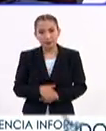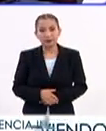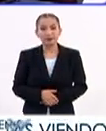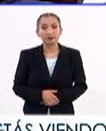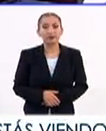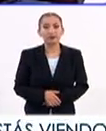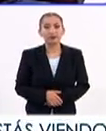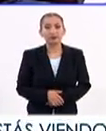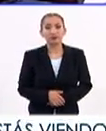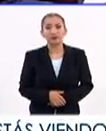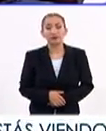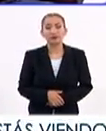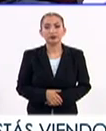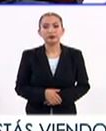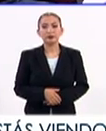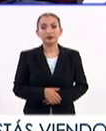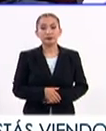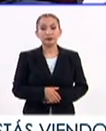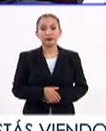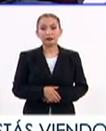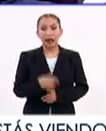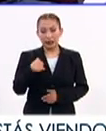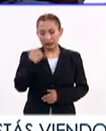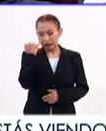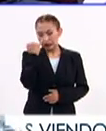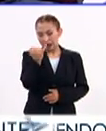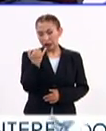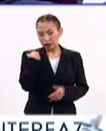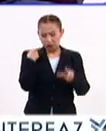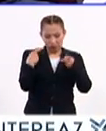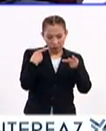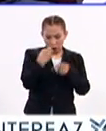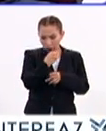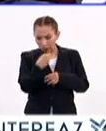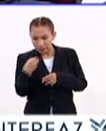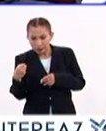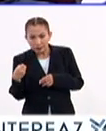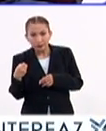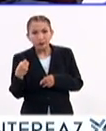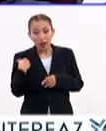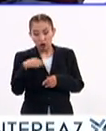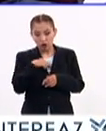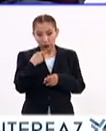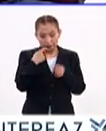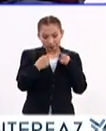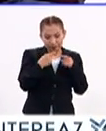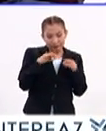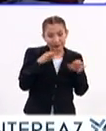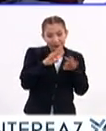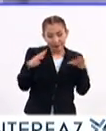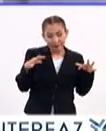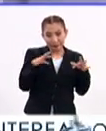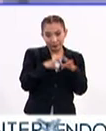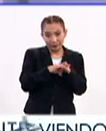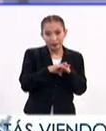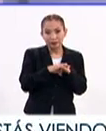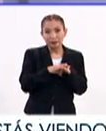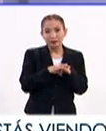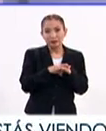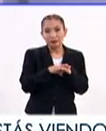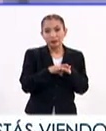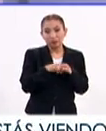Aquí tuvimos la idea, la organización de nosotras trabajar juntas, que es